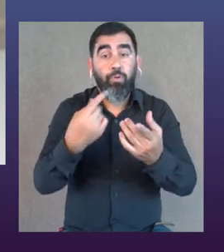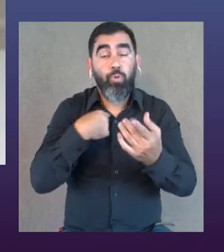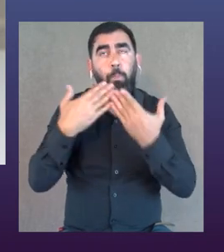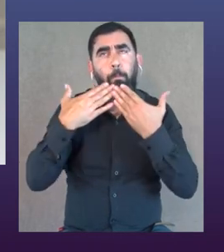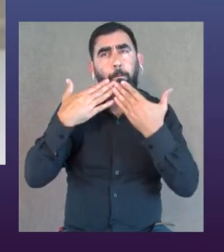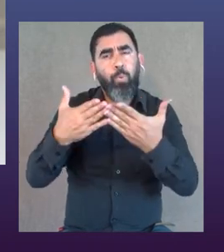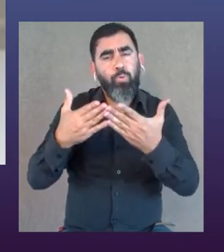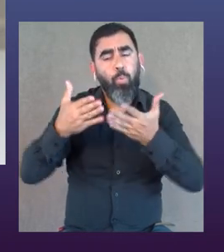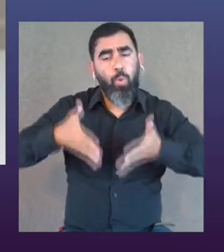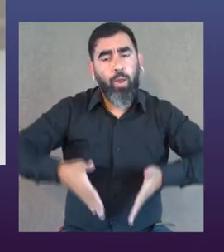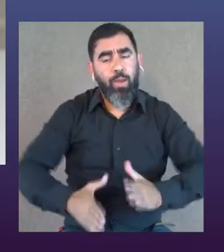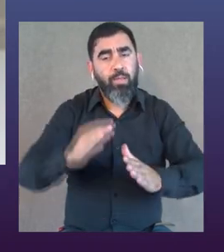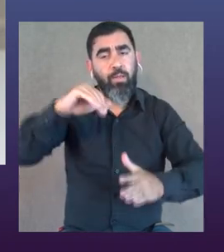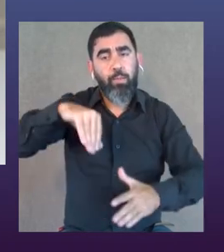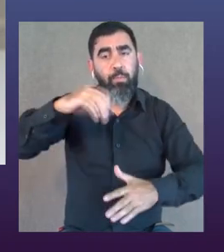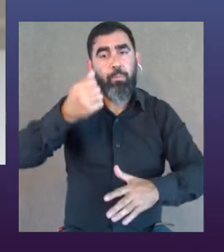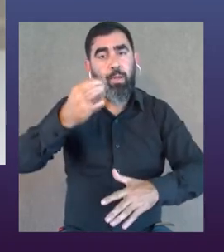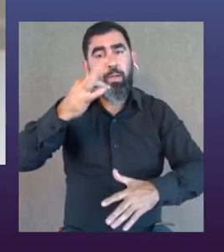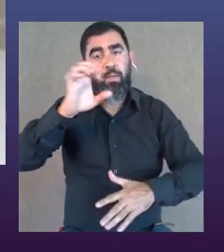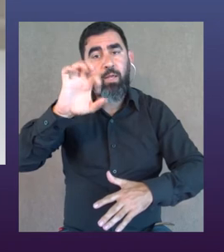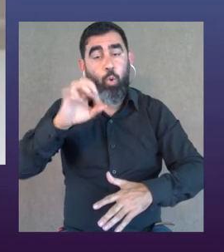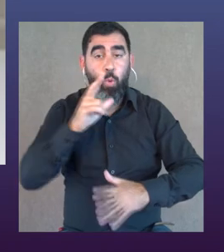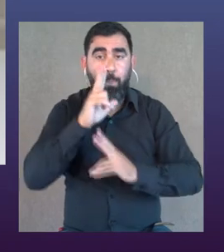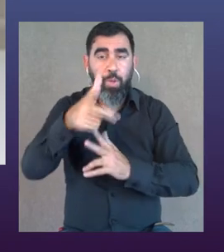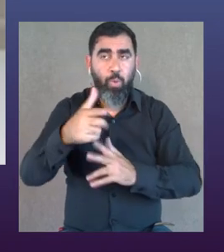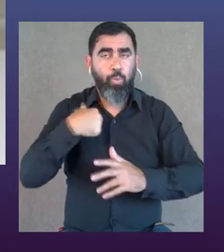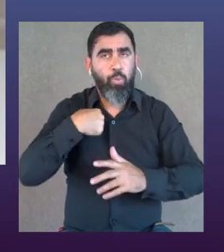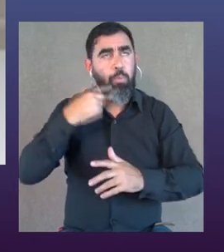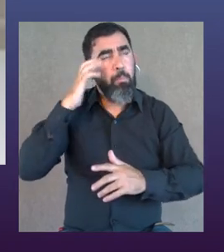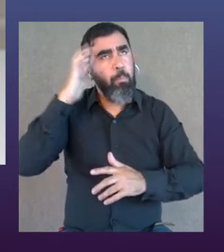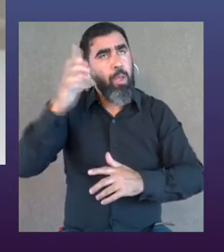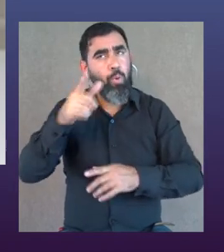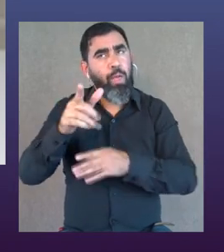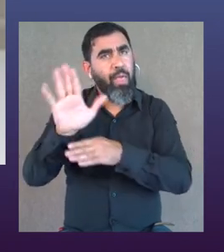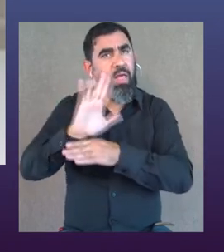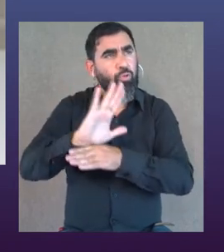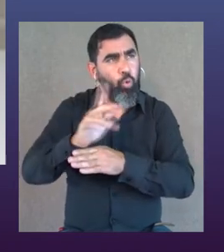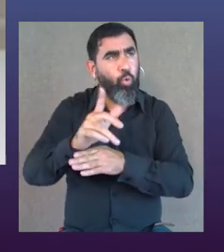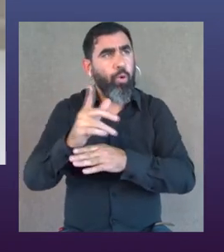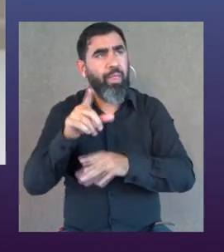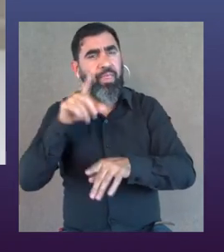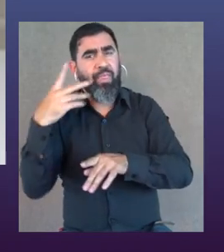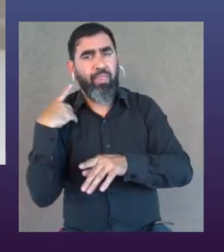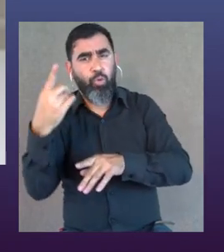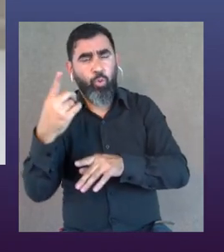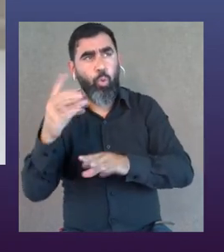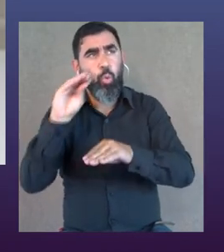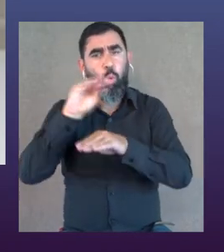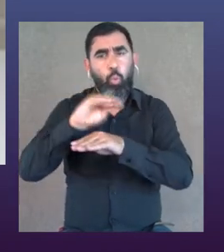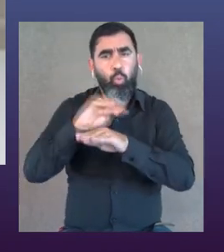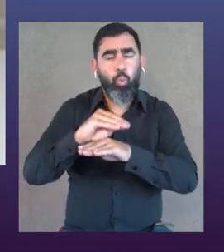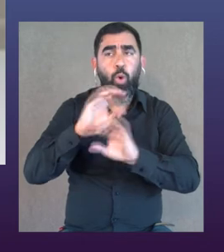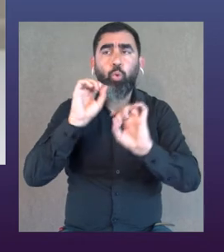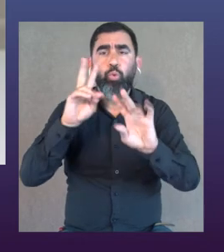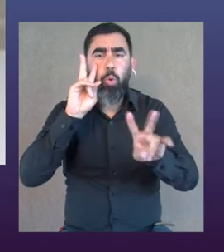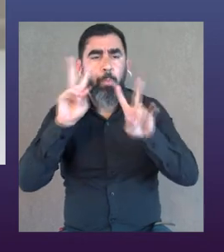y bueno, pues me hice esa pregunta cuando nació Mateo de qué ocurriría si el día de mañana quisiera ser actor, quisiera ser director, se quisiera dedicar